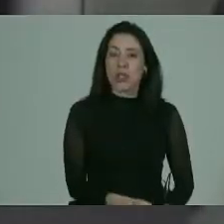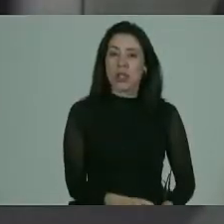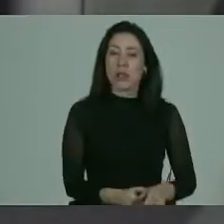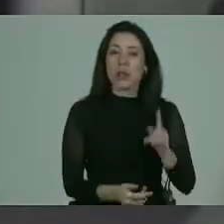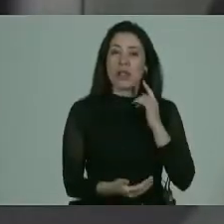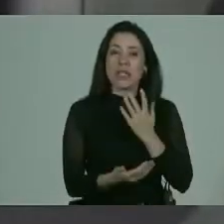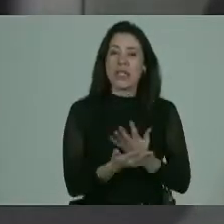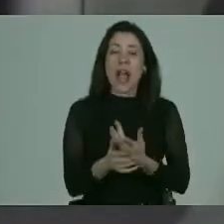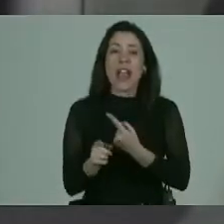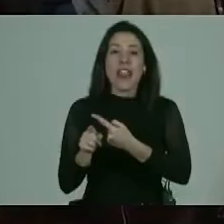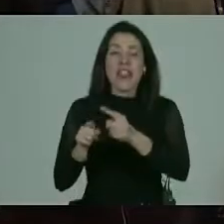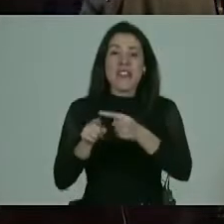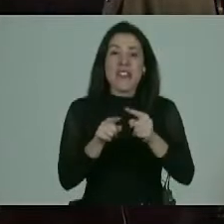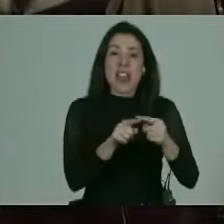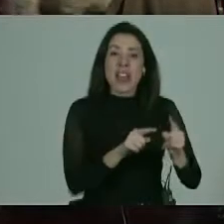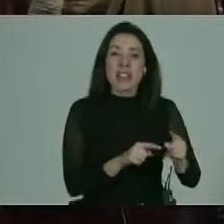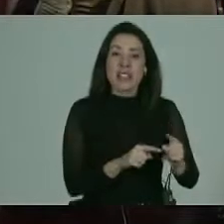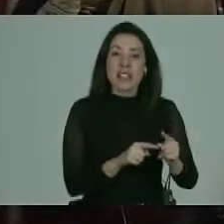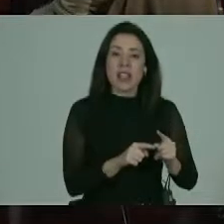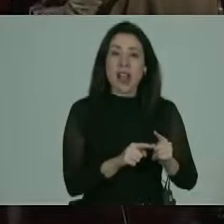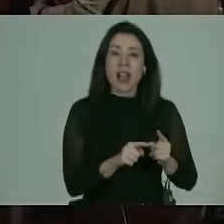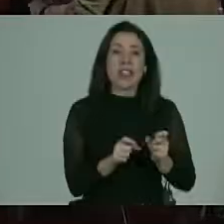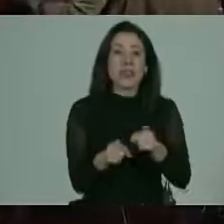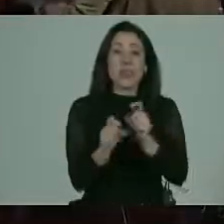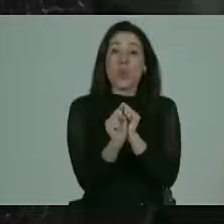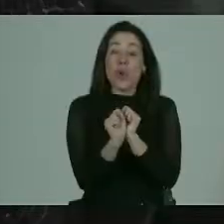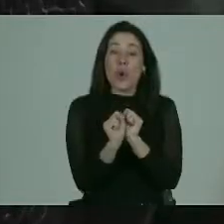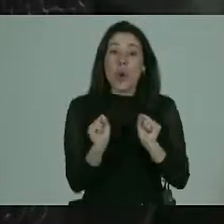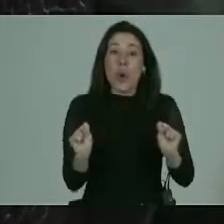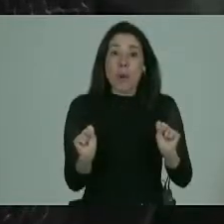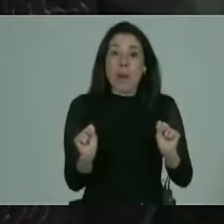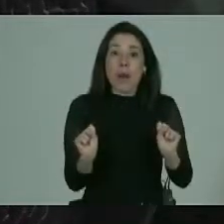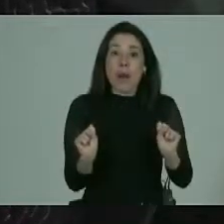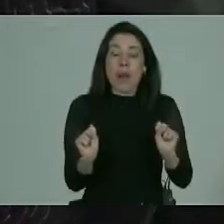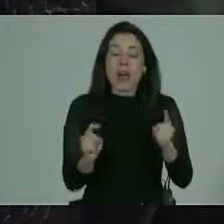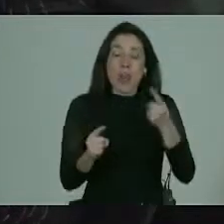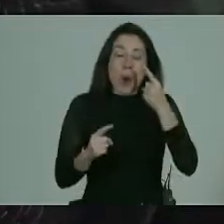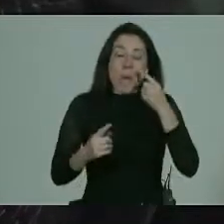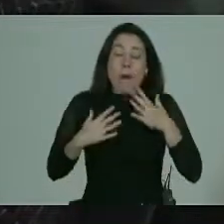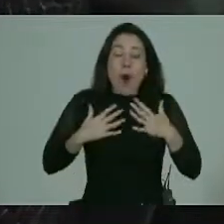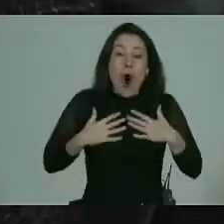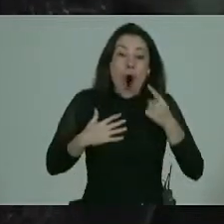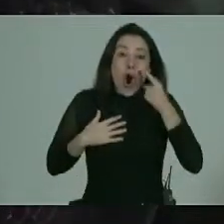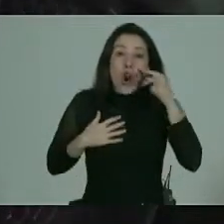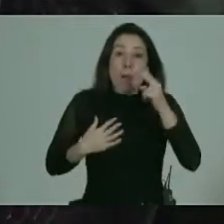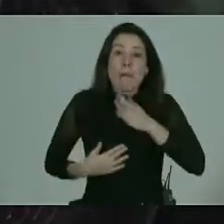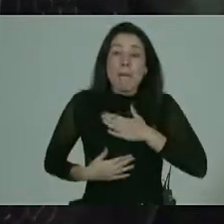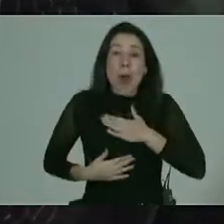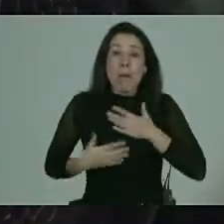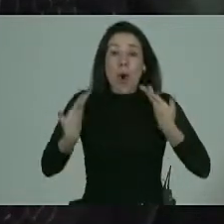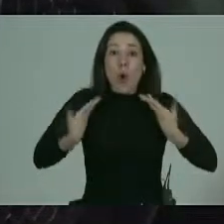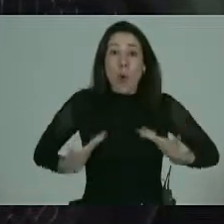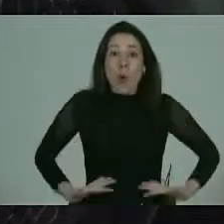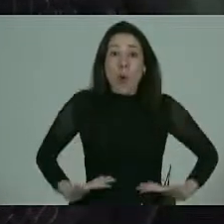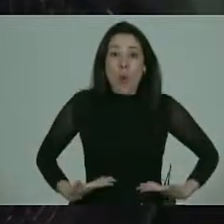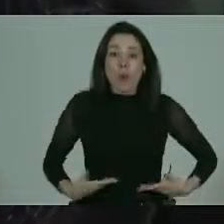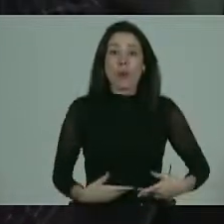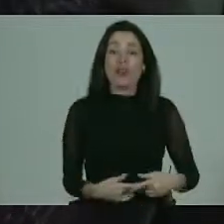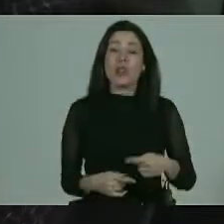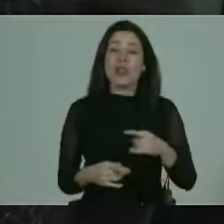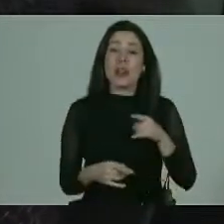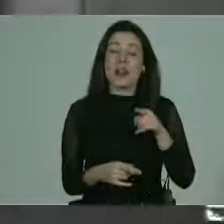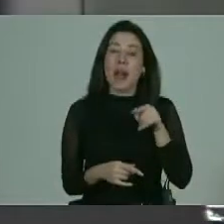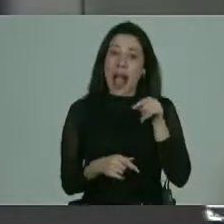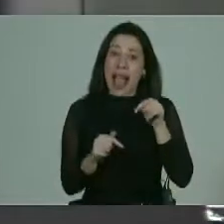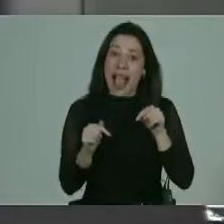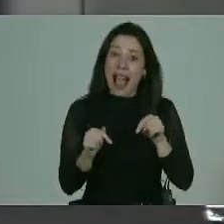algún tipo de diversidad que te impide que tú puedas explorar tu propio cuerpo por lo tanto se hace